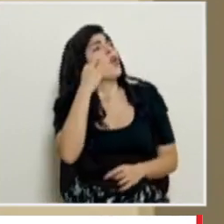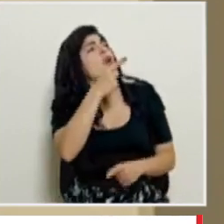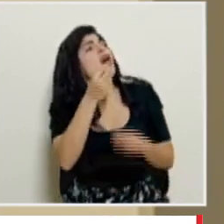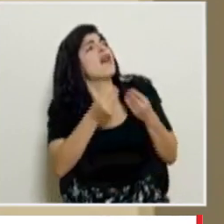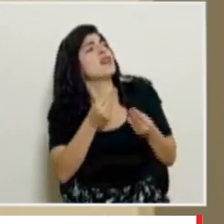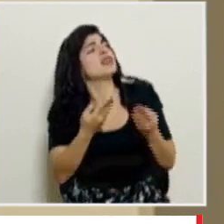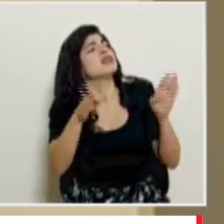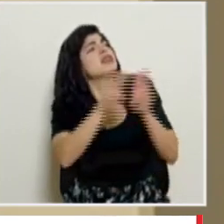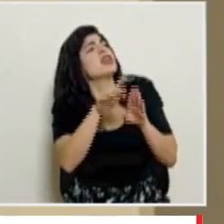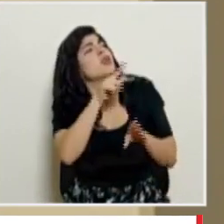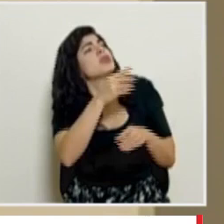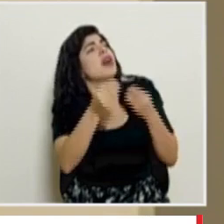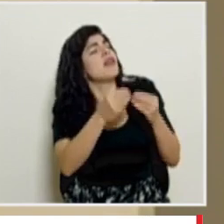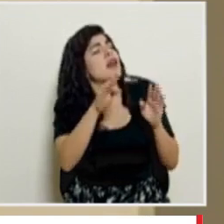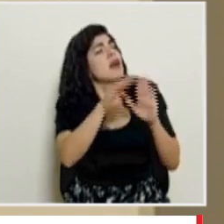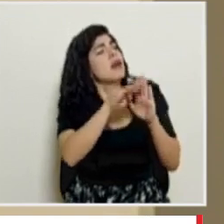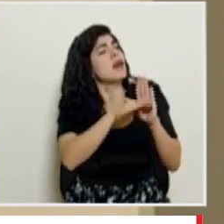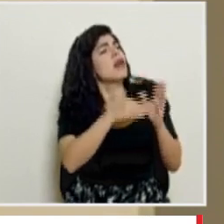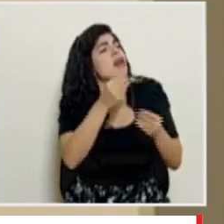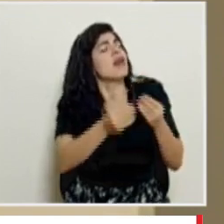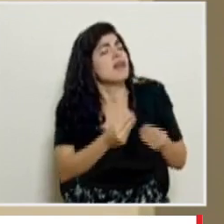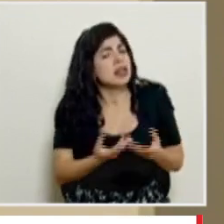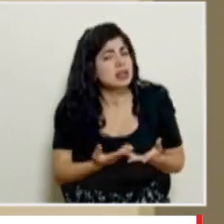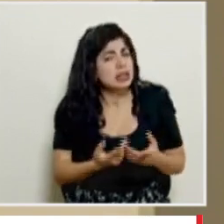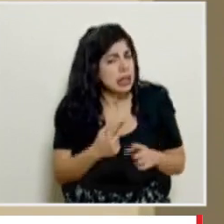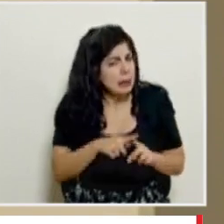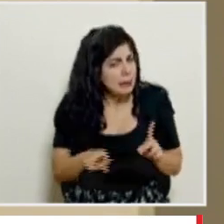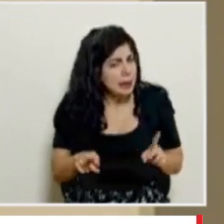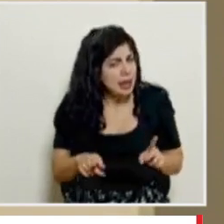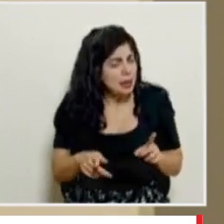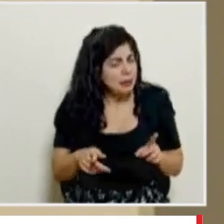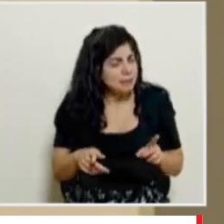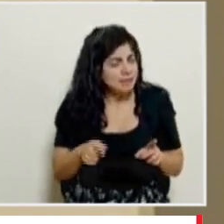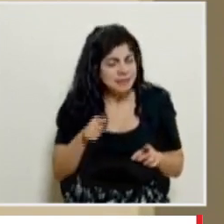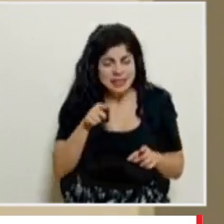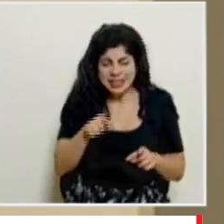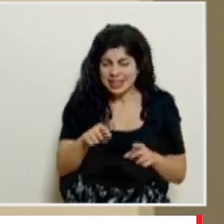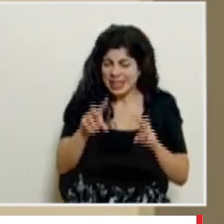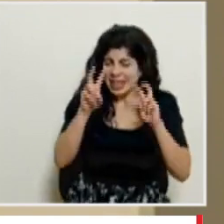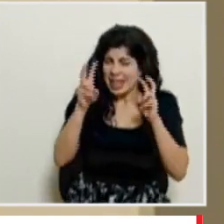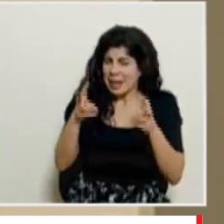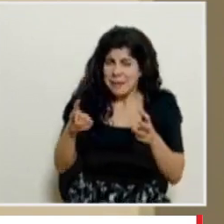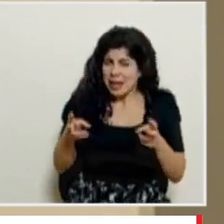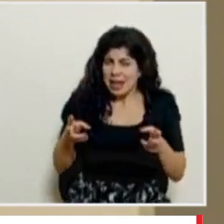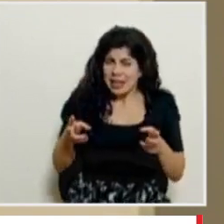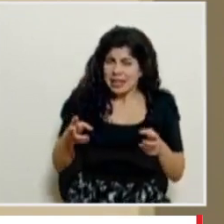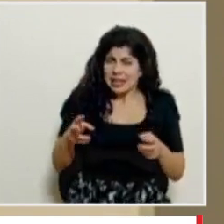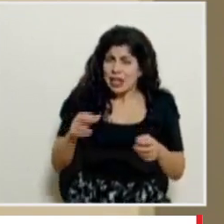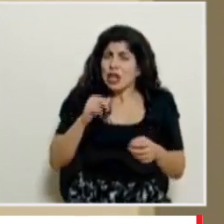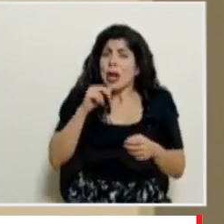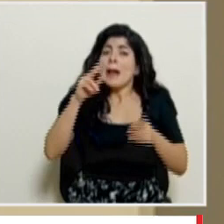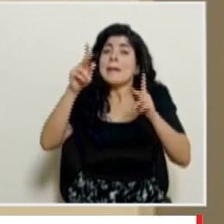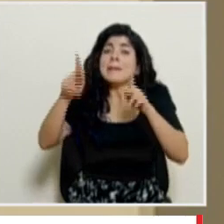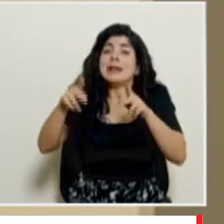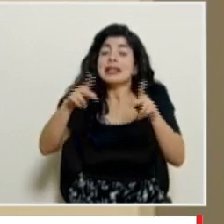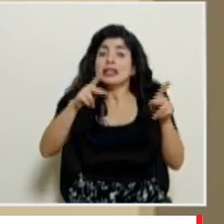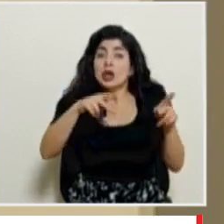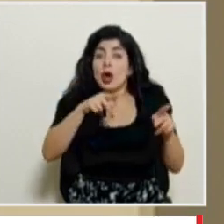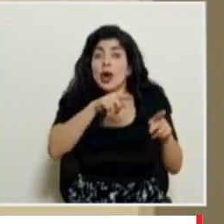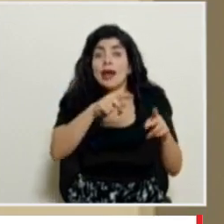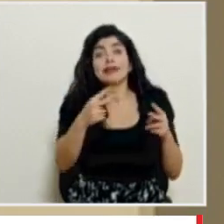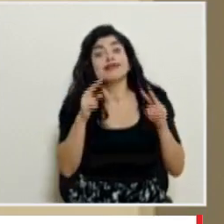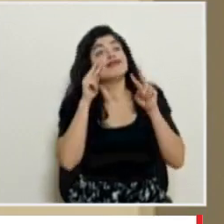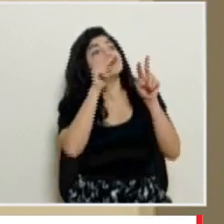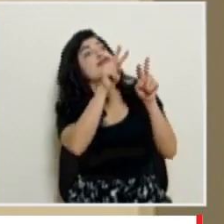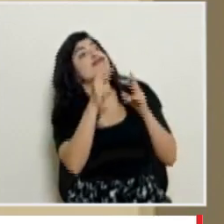¿qué cierres van a hacer ustedes? ¿y qué medidas van a tomar? pero es que en esto no es que la población es